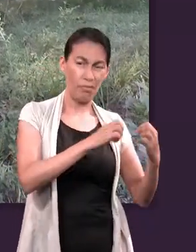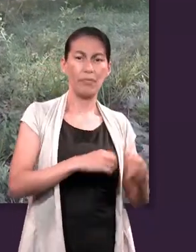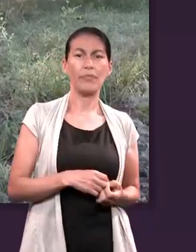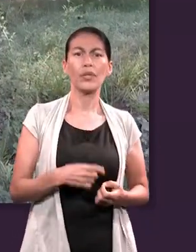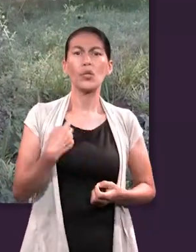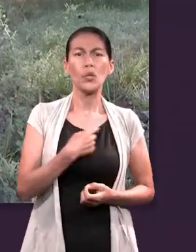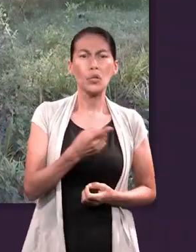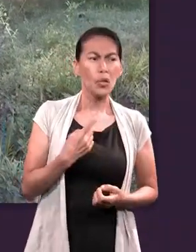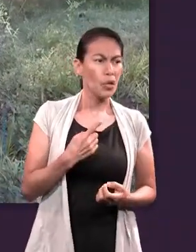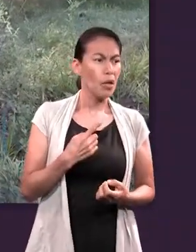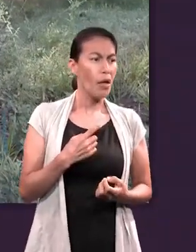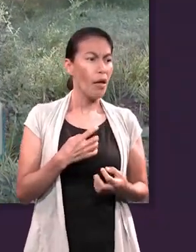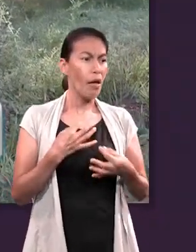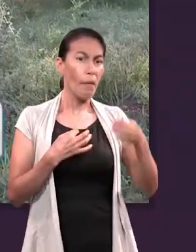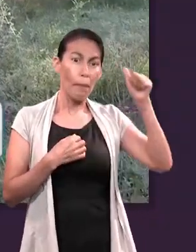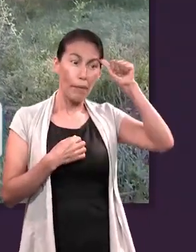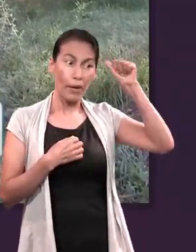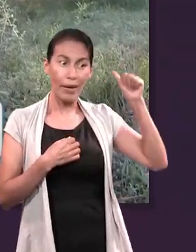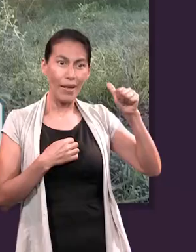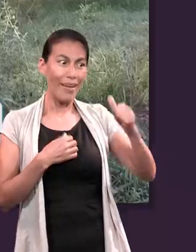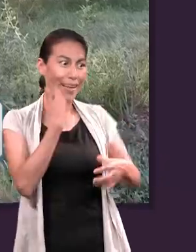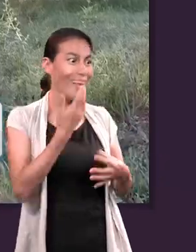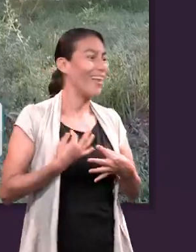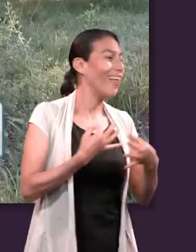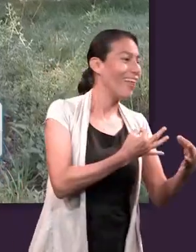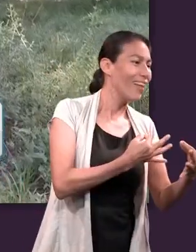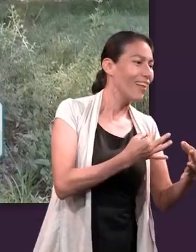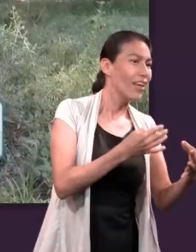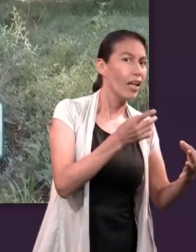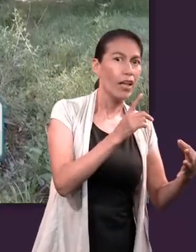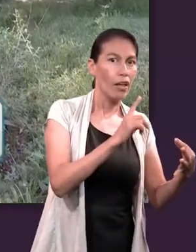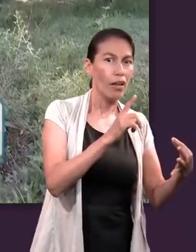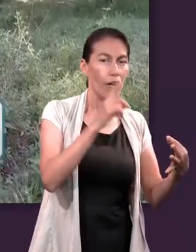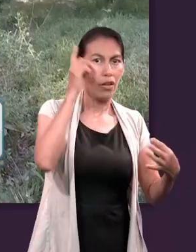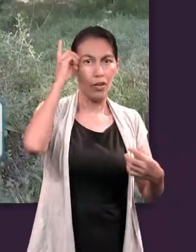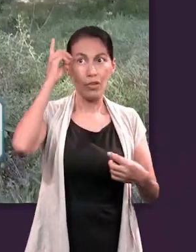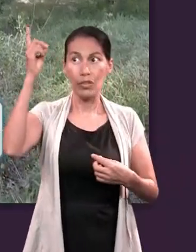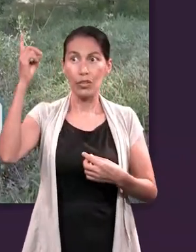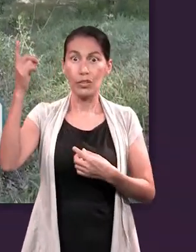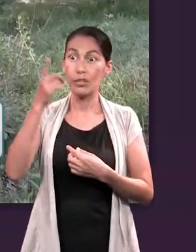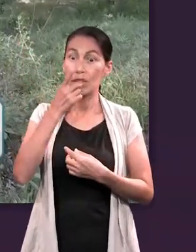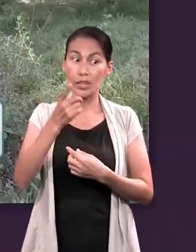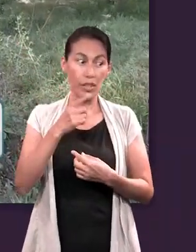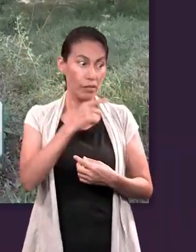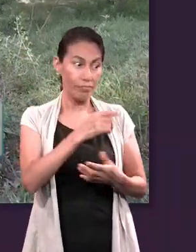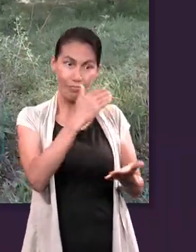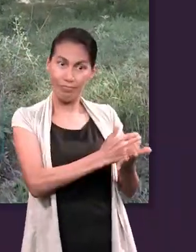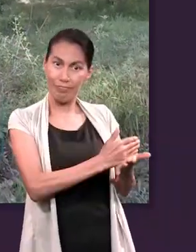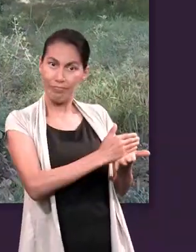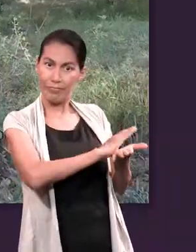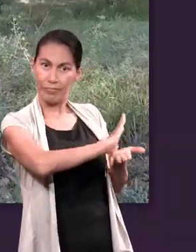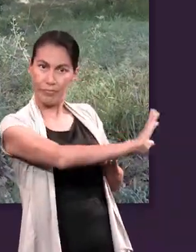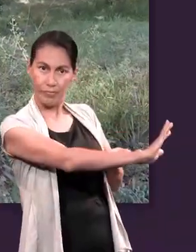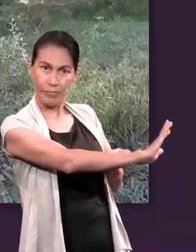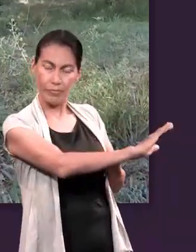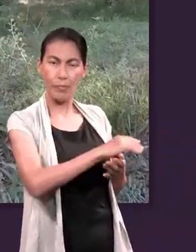quiere decir eso? Que tú y yo tenemos repulsión al pecado y anhelamos algo mejor porque Dios nos da el regalo de la enemistad.